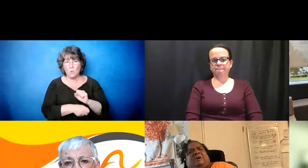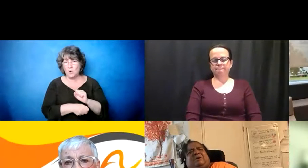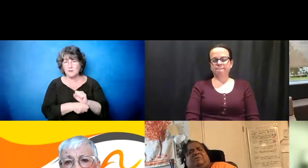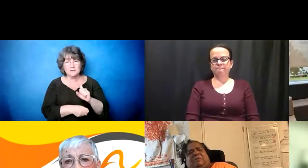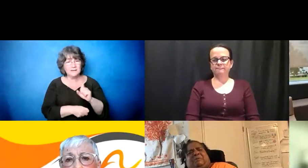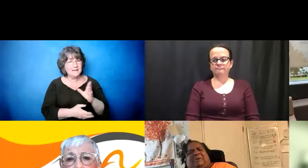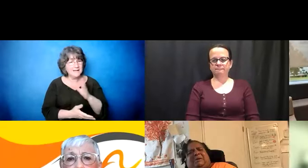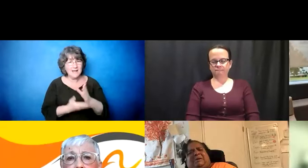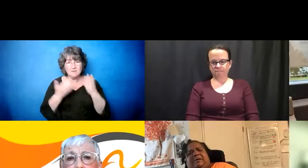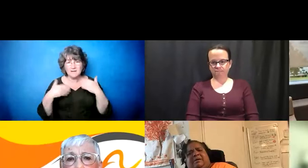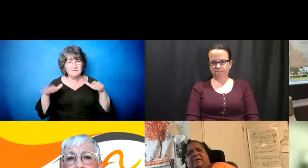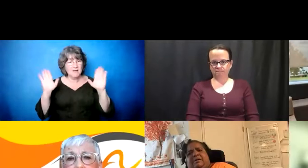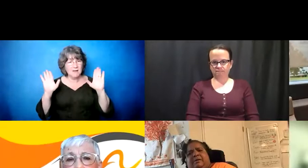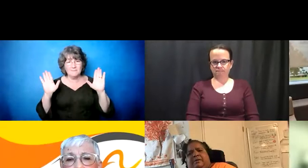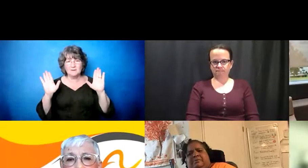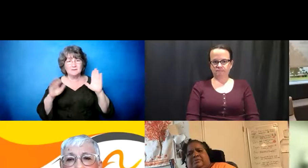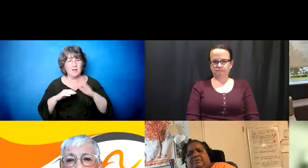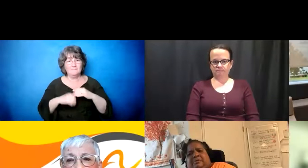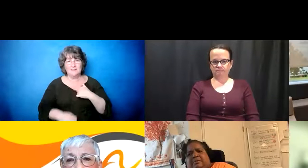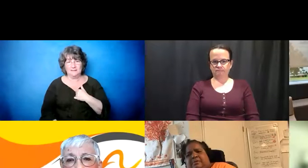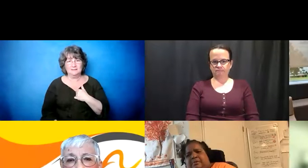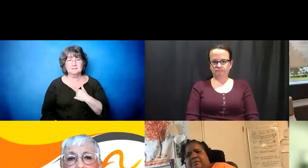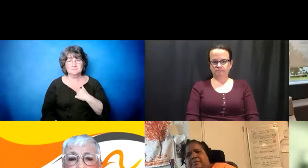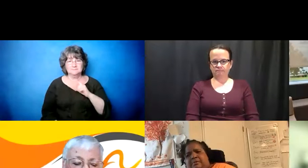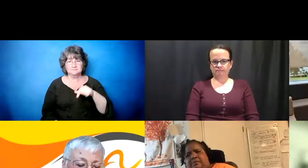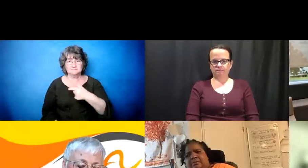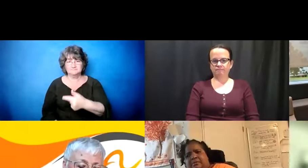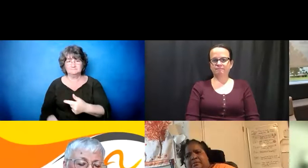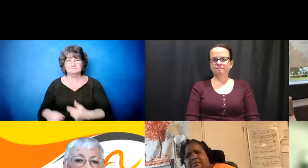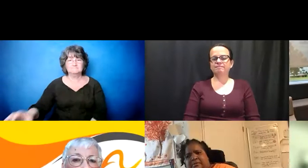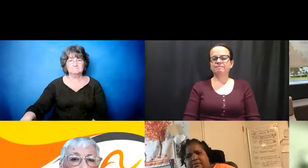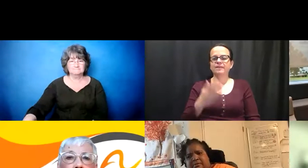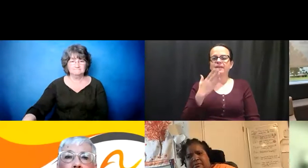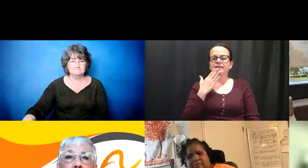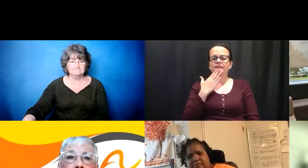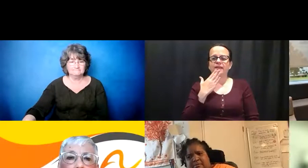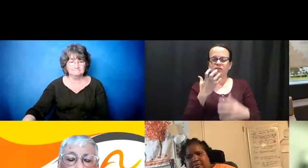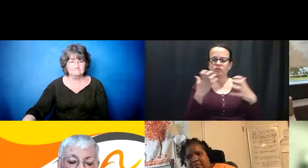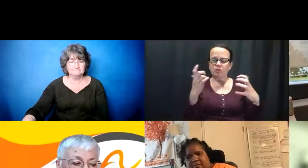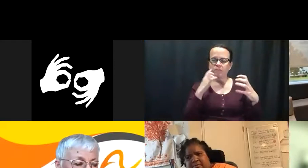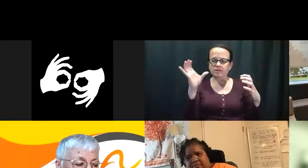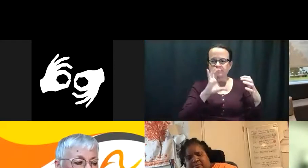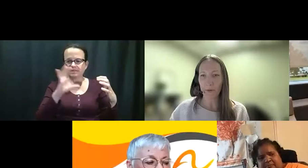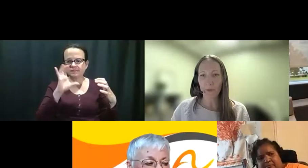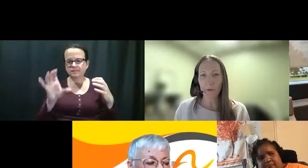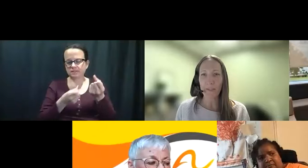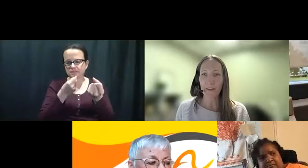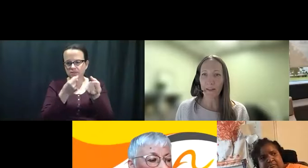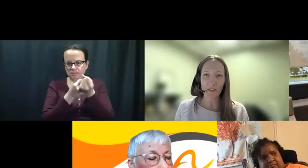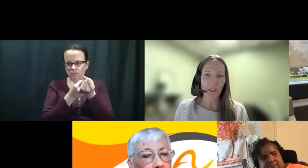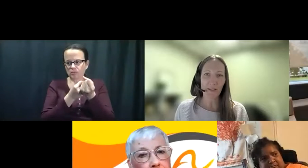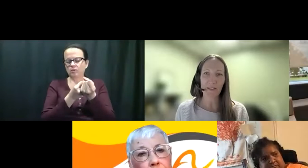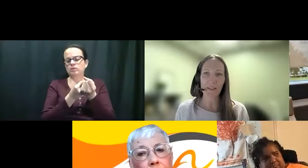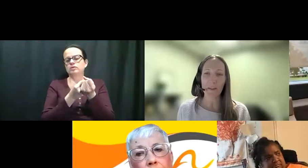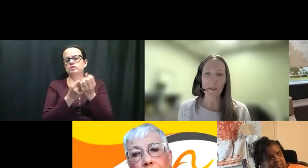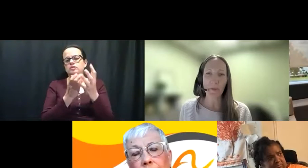si no fuera el el el esfuerzo y el trabajo difícil de de estar ahí si apoyos